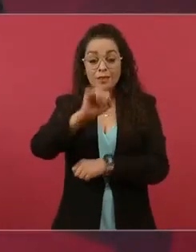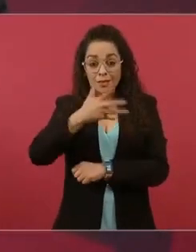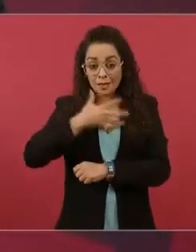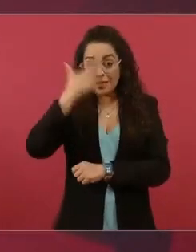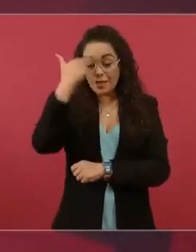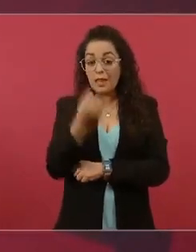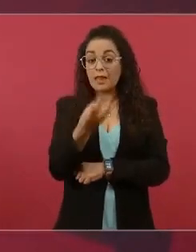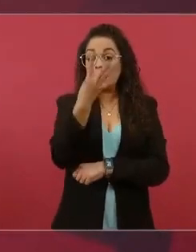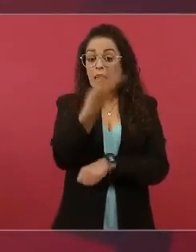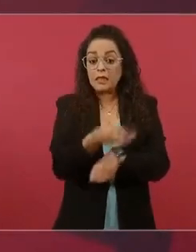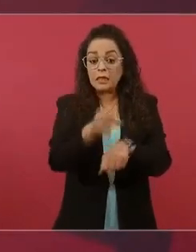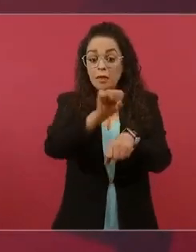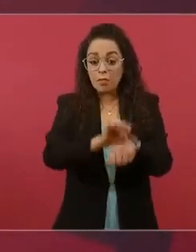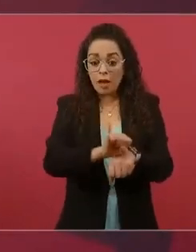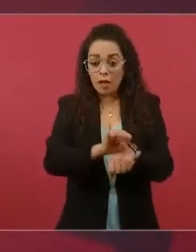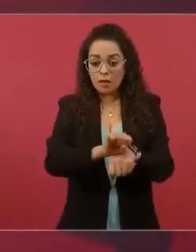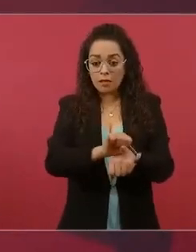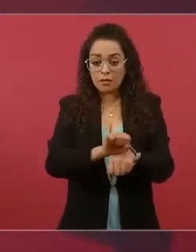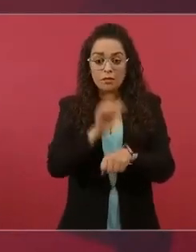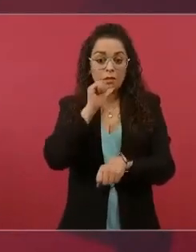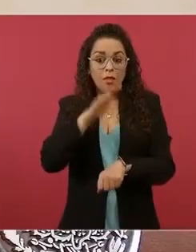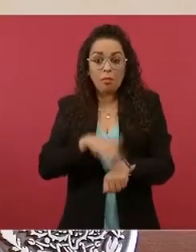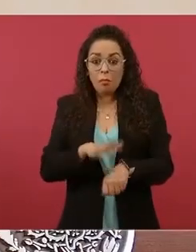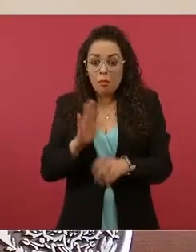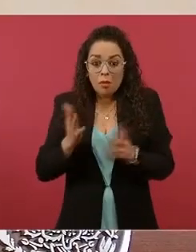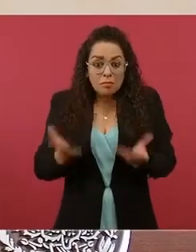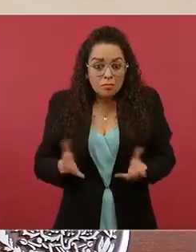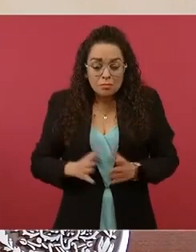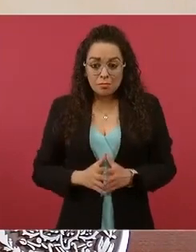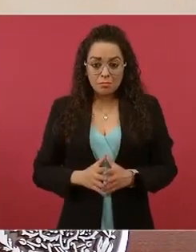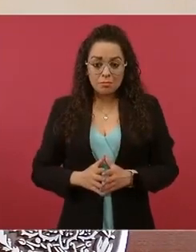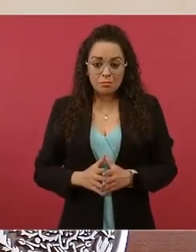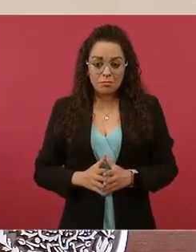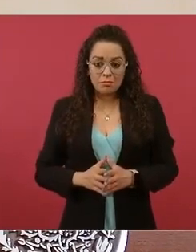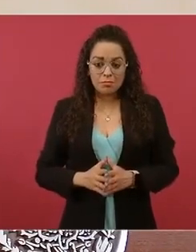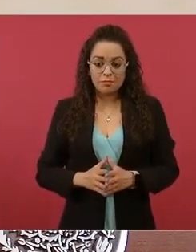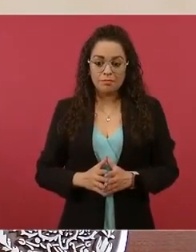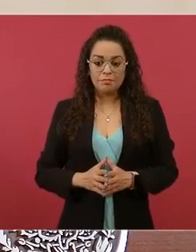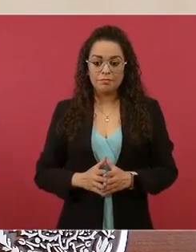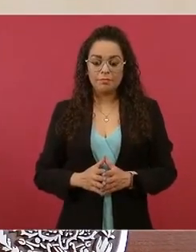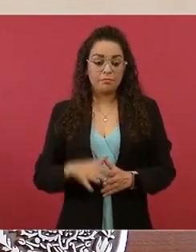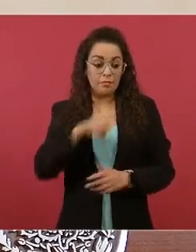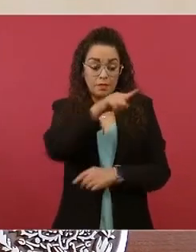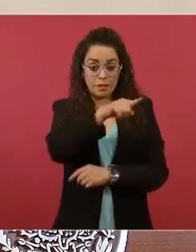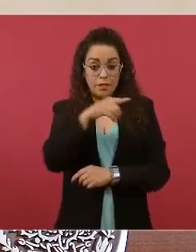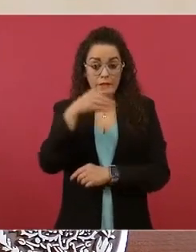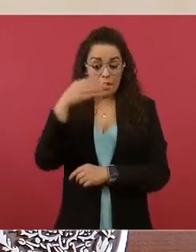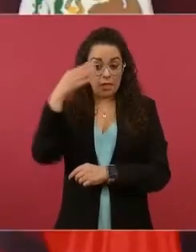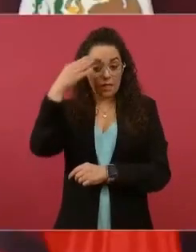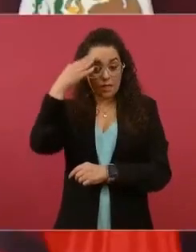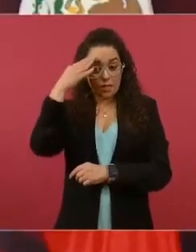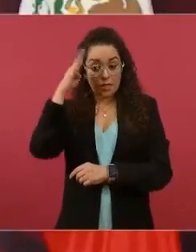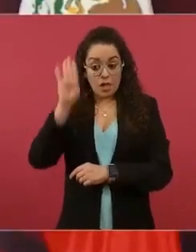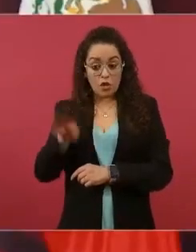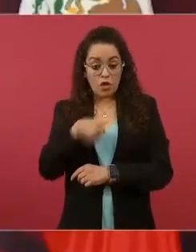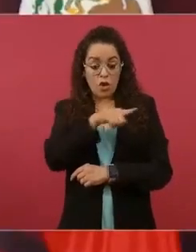la señora Xochitl no es